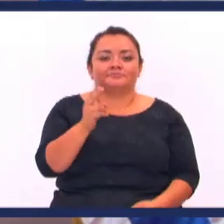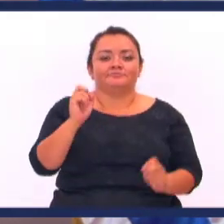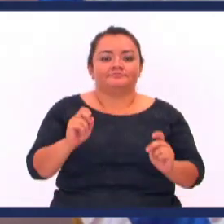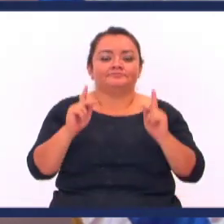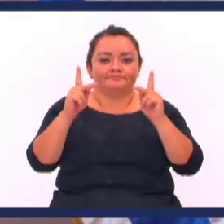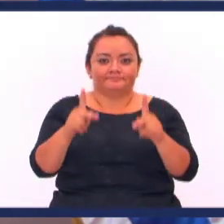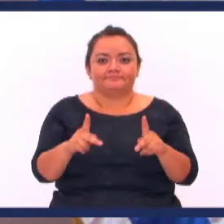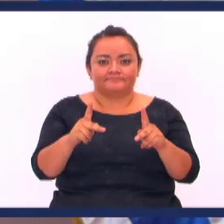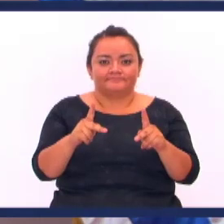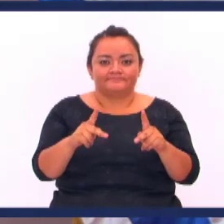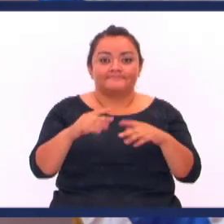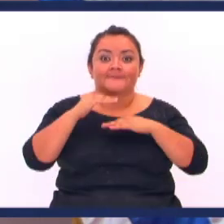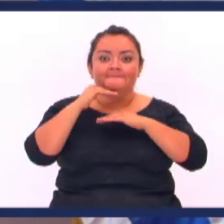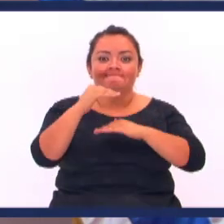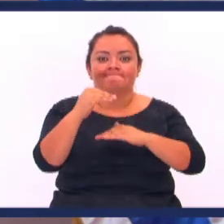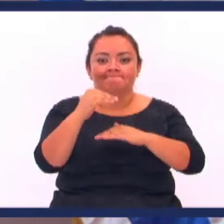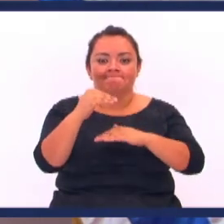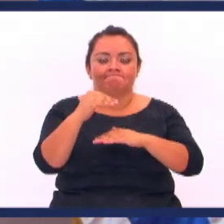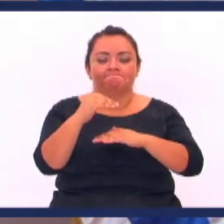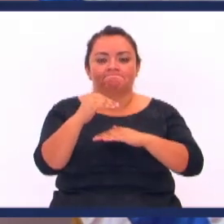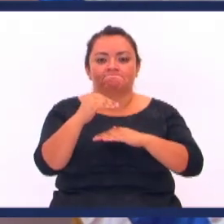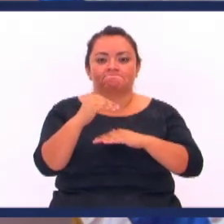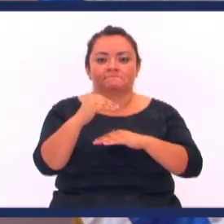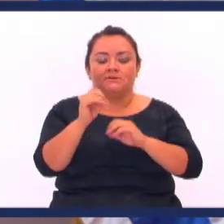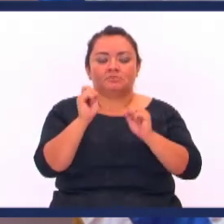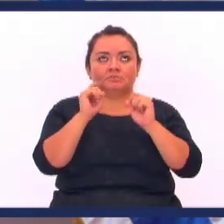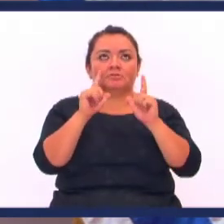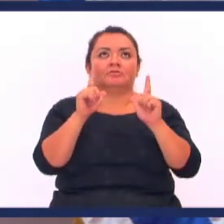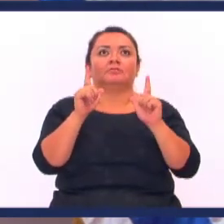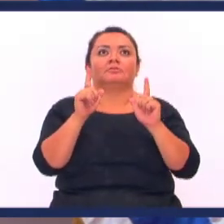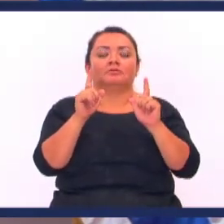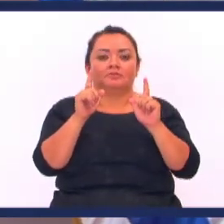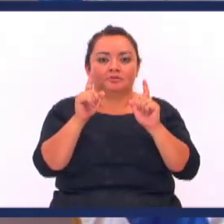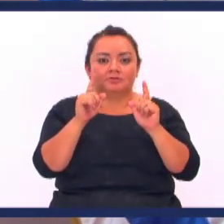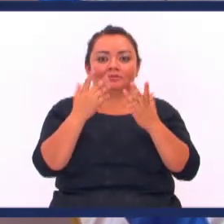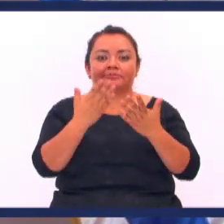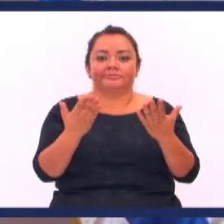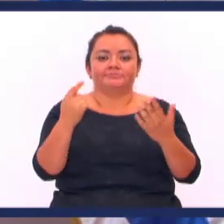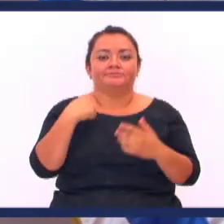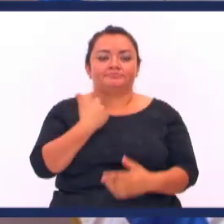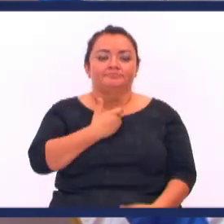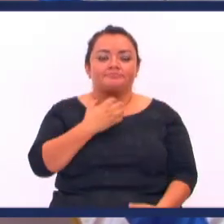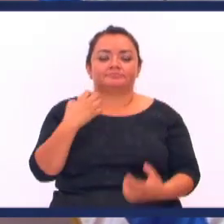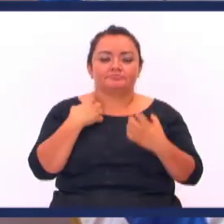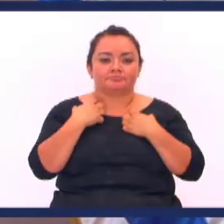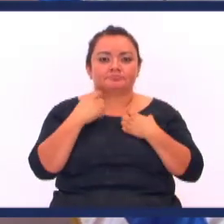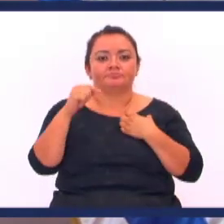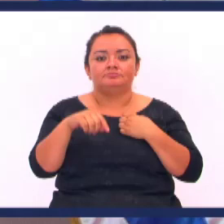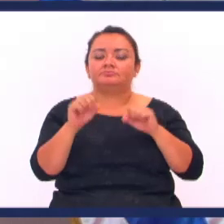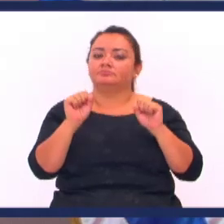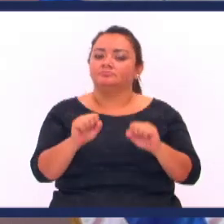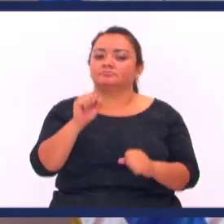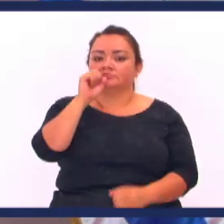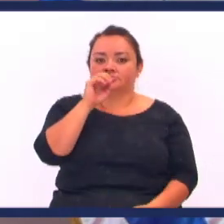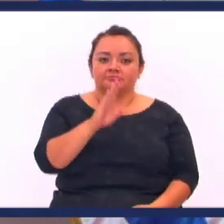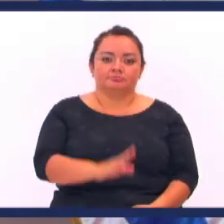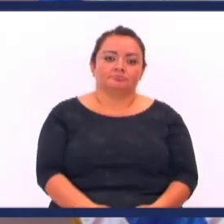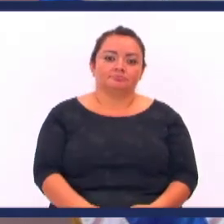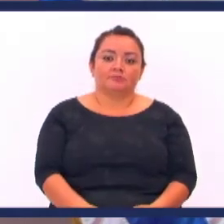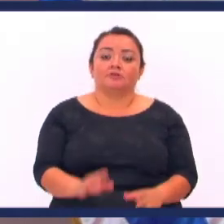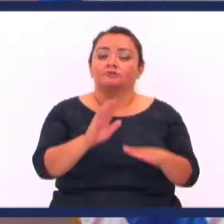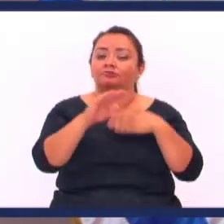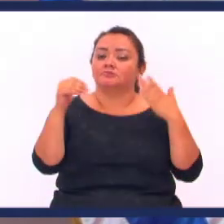Oportunidad O limitante Despierte ese tipo De cosas en mí Ahora vas a poder decir